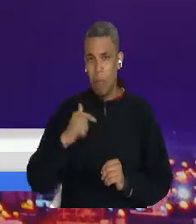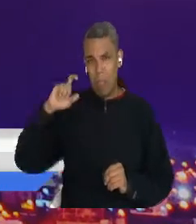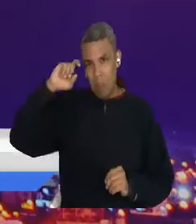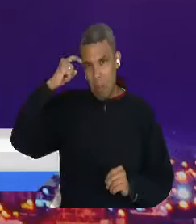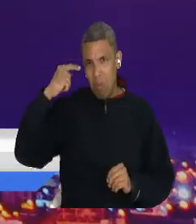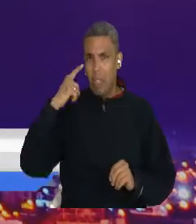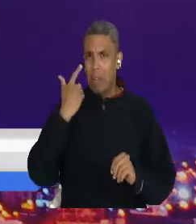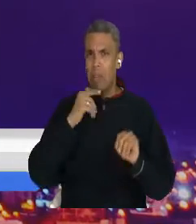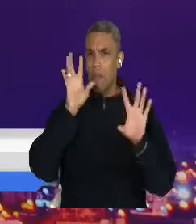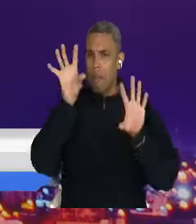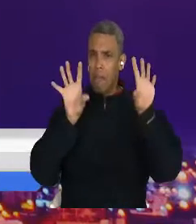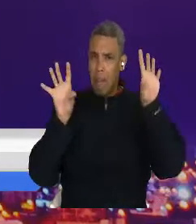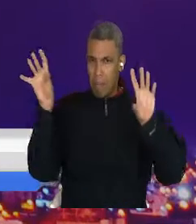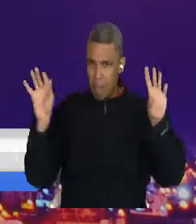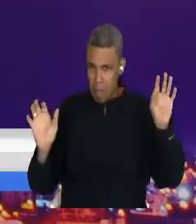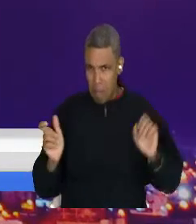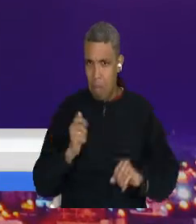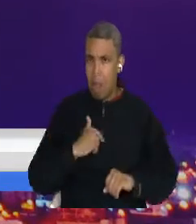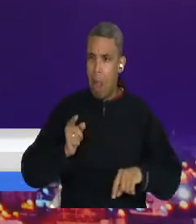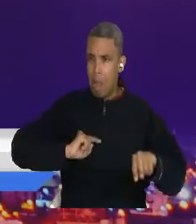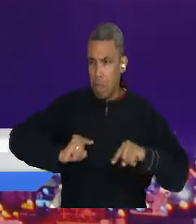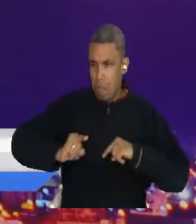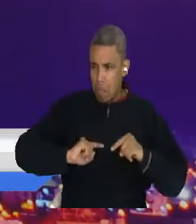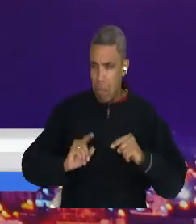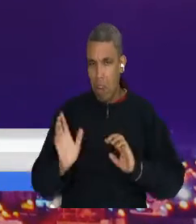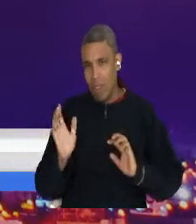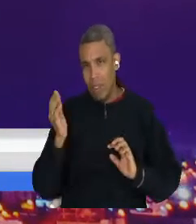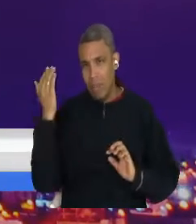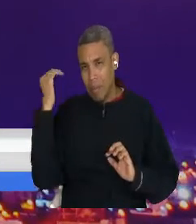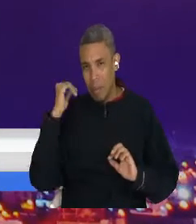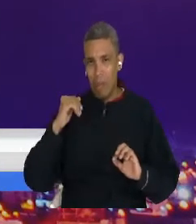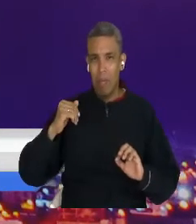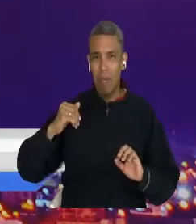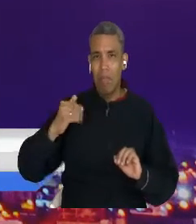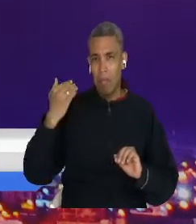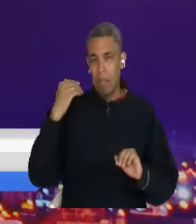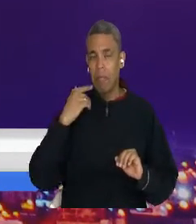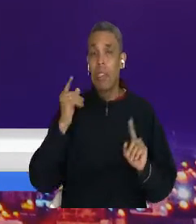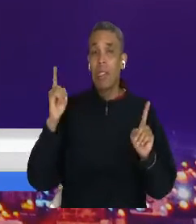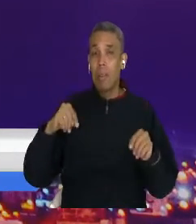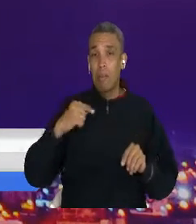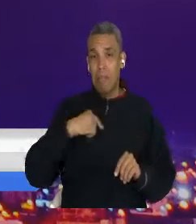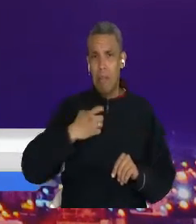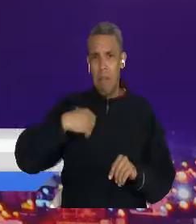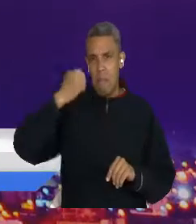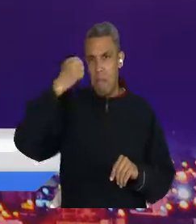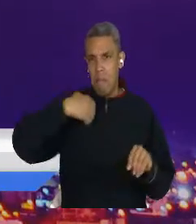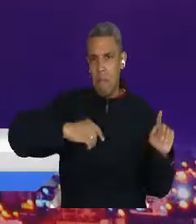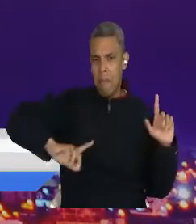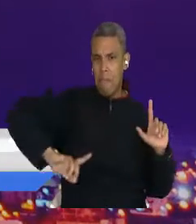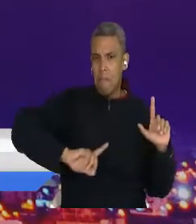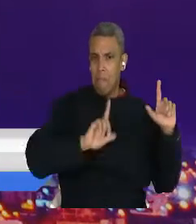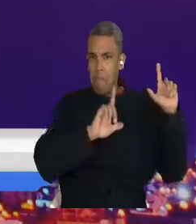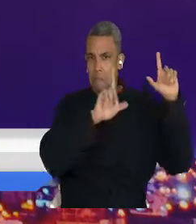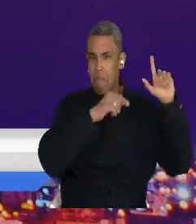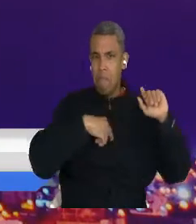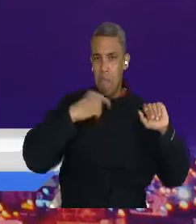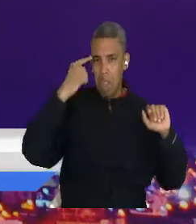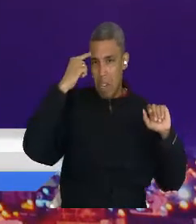de ser hoy candidato próximo a graduarme como magíster en gobierno y políticas públicas y estar